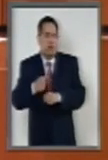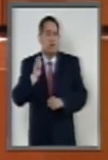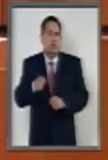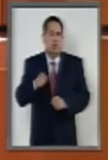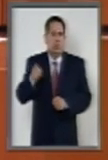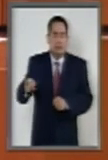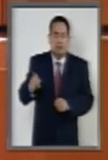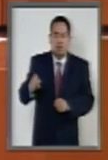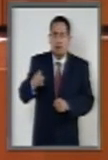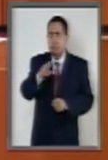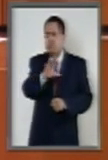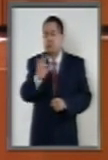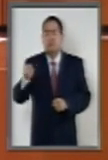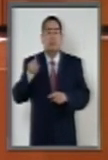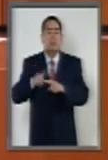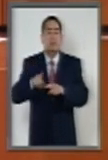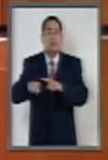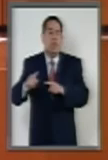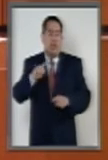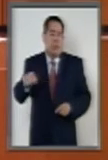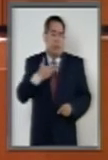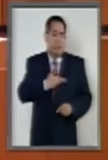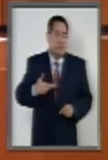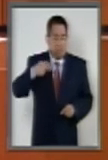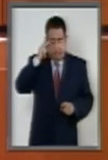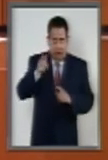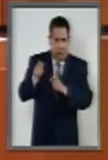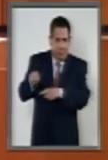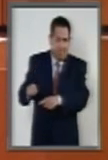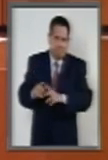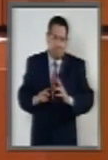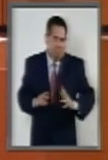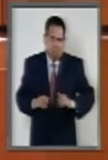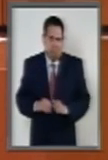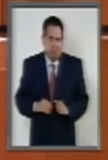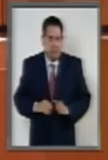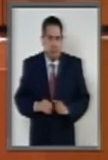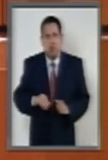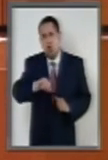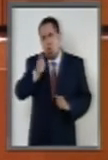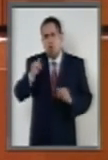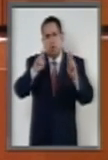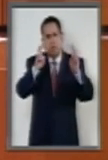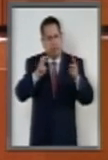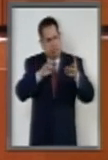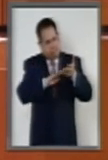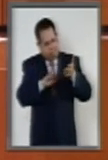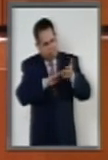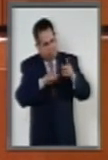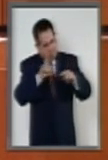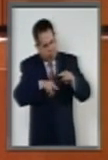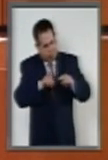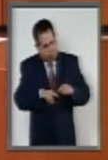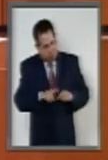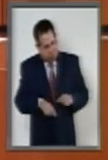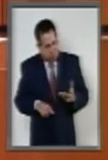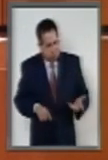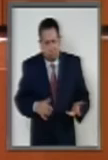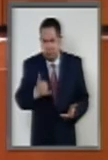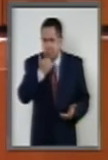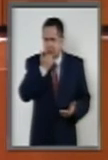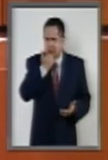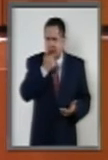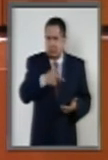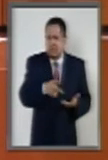nombrado por el Presidente de la República. Otros temas que borraron del dictamen precisamente